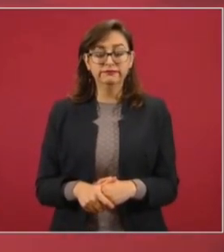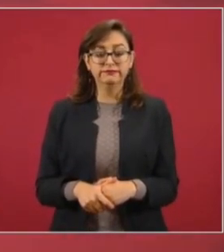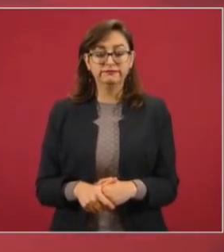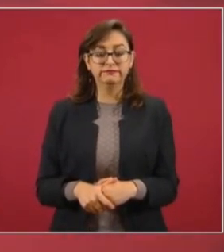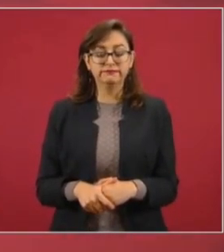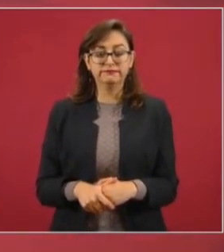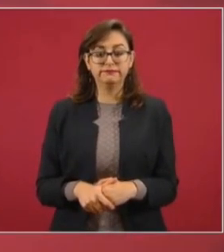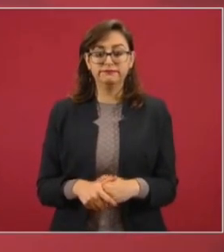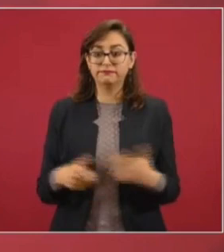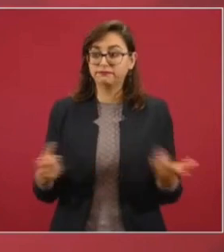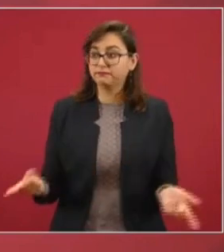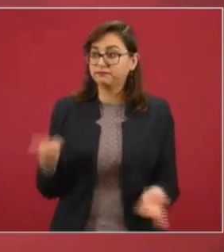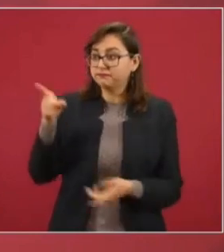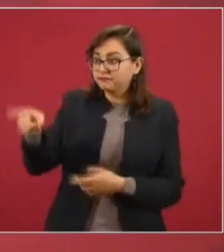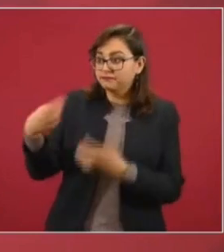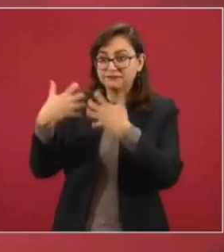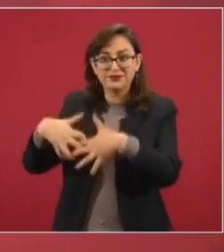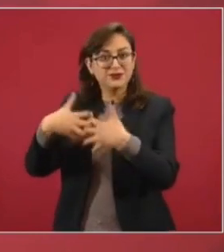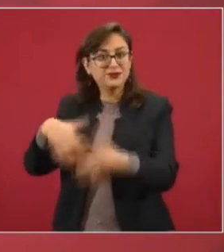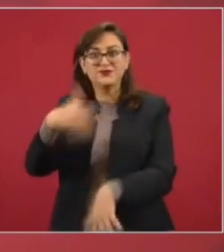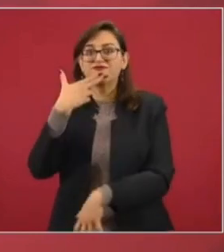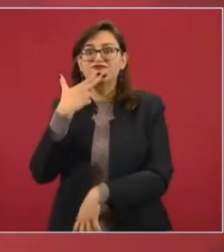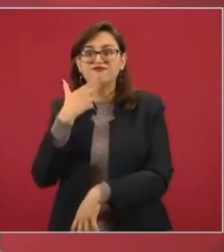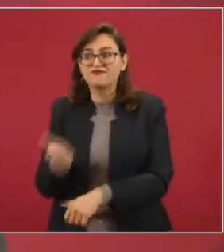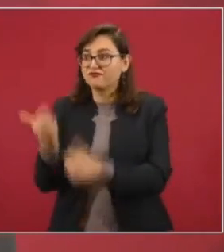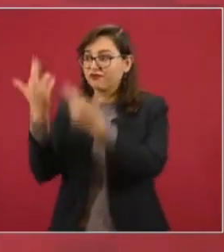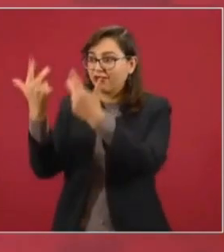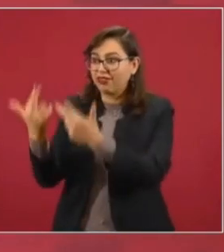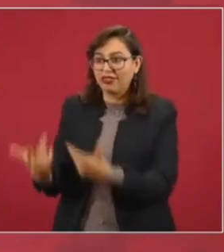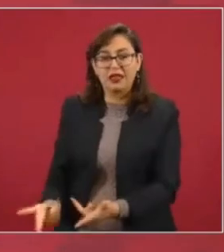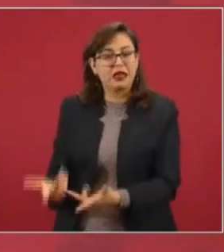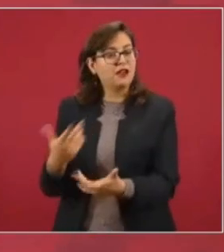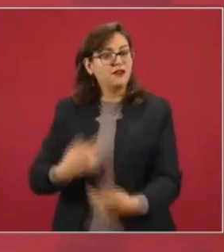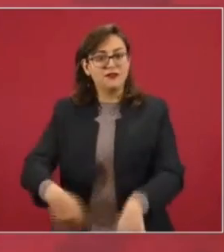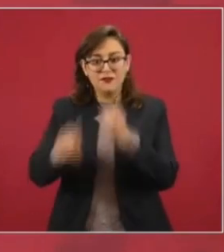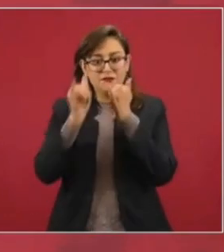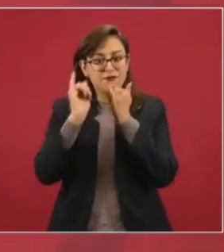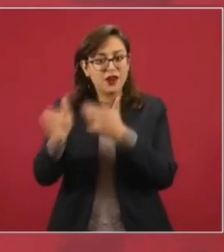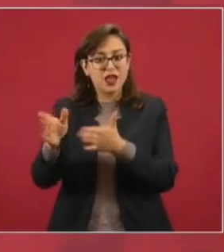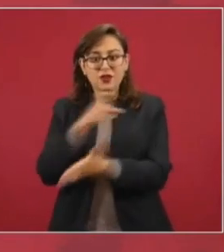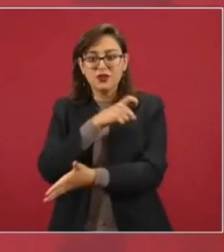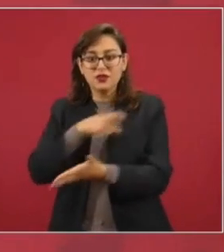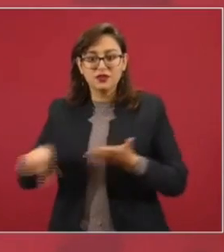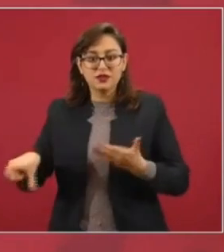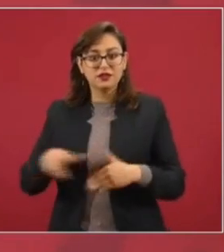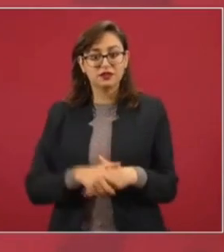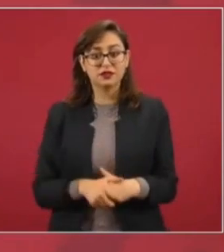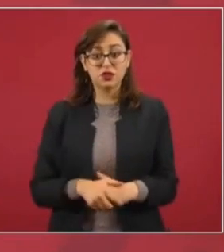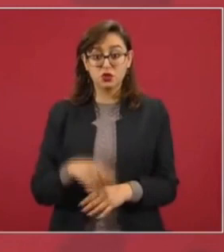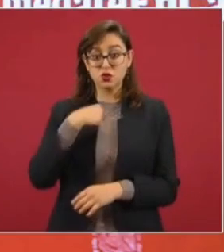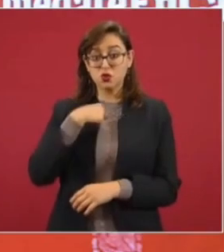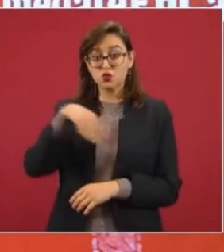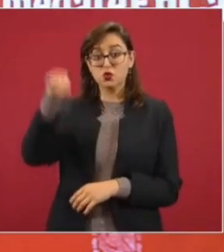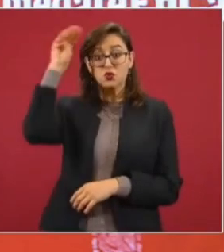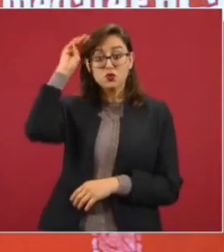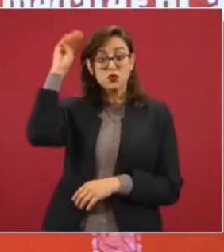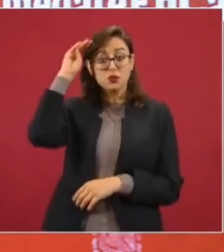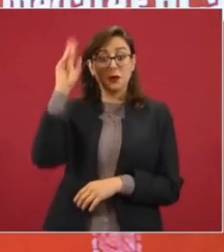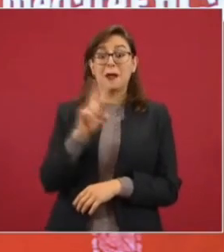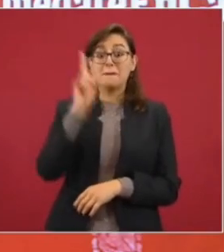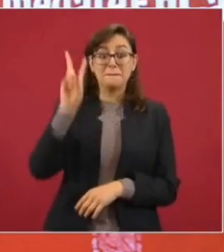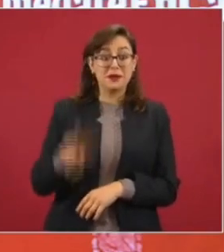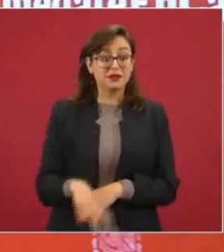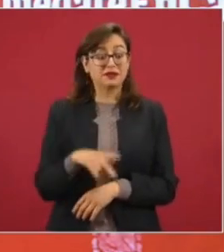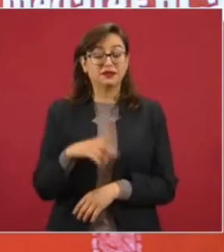era un atraco. Yo considero que fue el negocio más